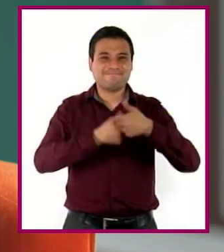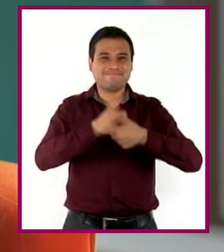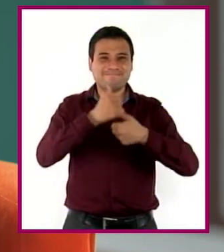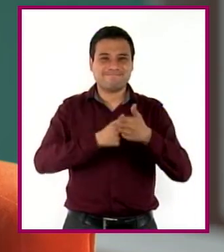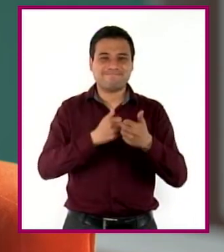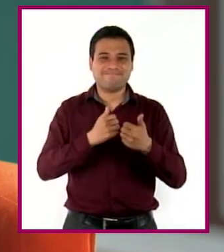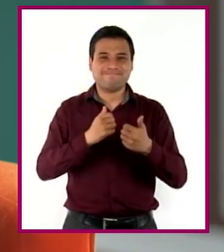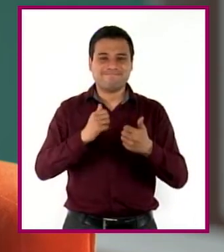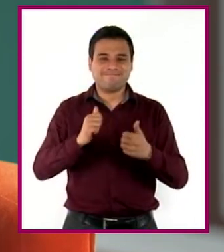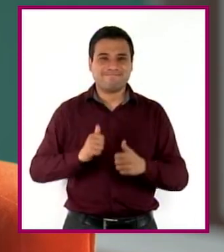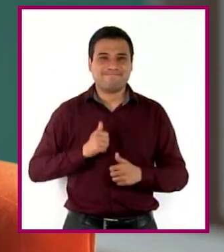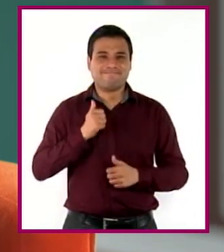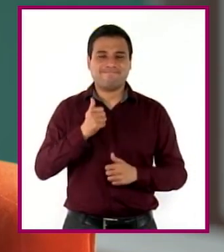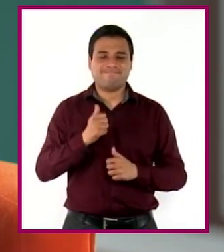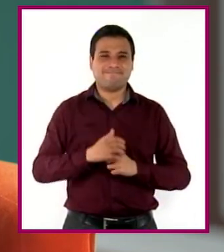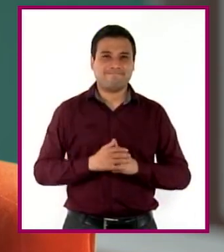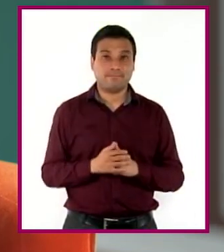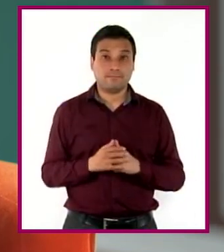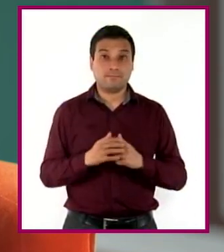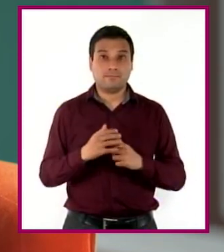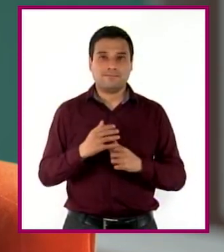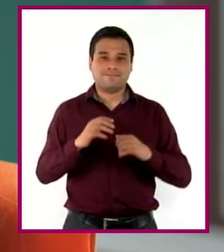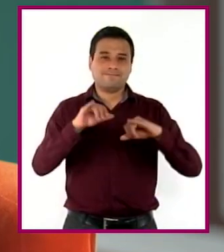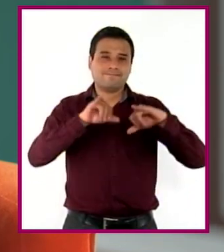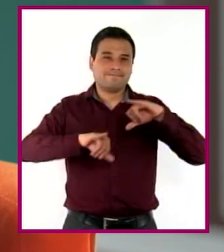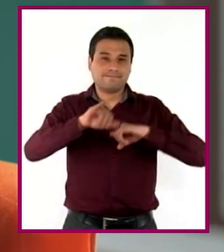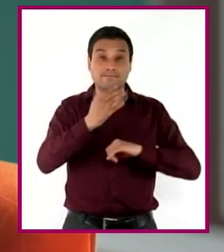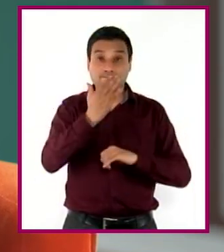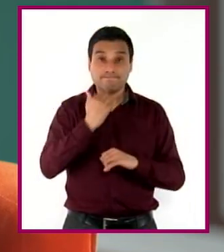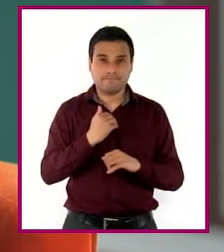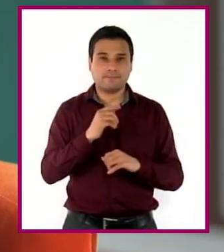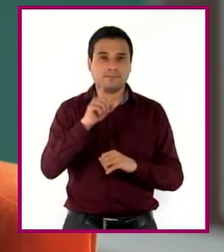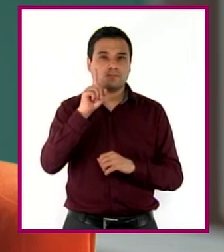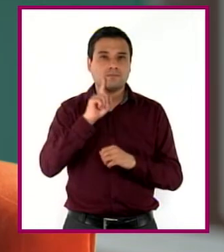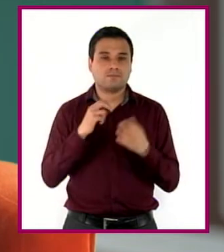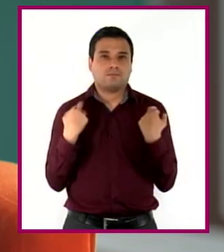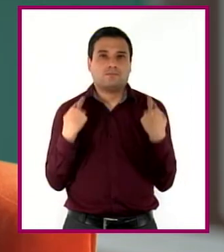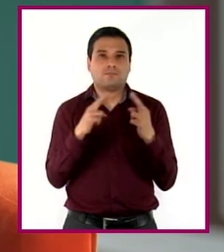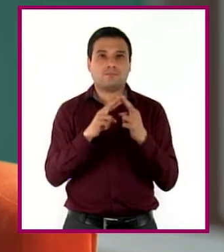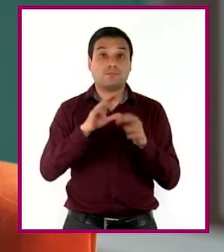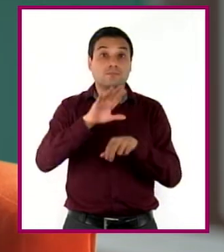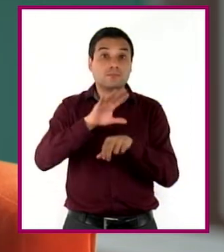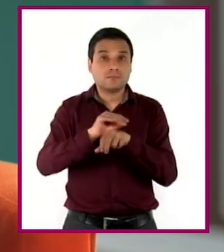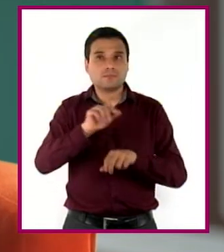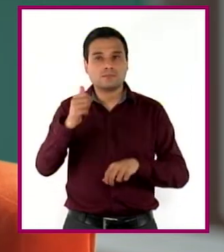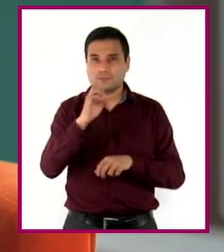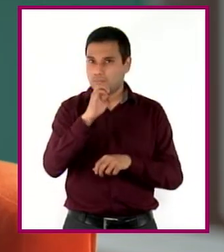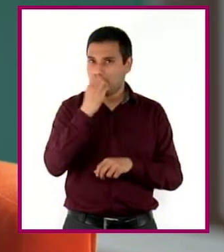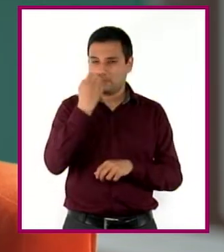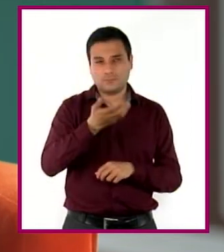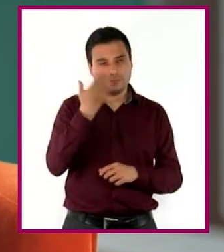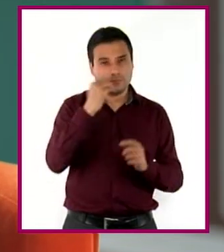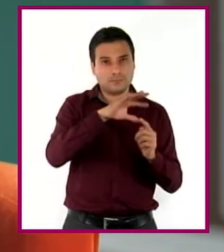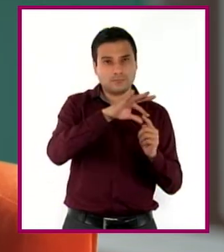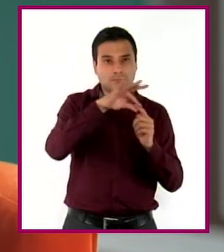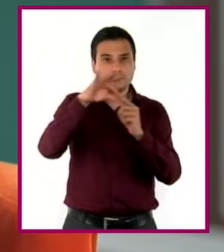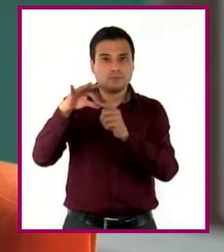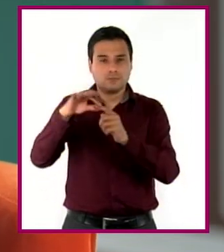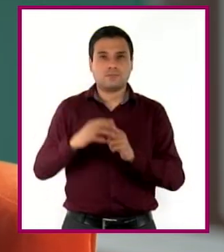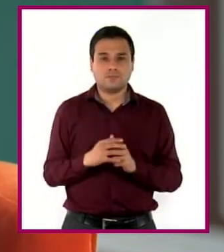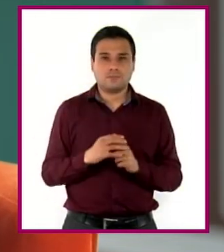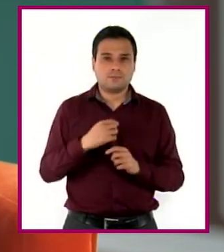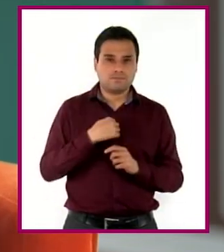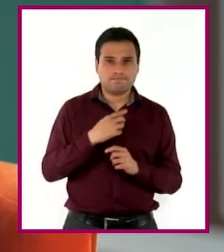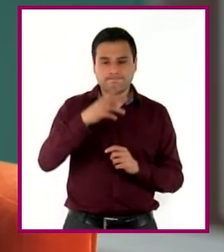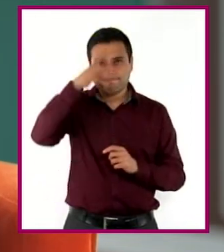no teníamos un buen laboratorio, la maestra Betty, que me daba química, pidió permiso en otra escuela y me llevó ahí para que aprendiera a usar algunos de los